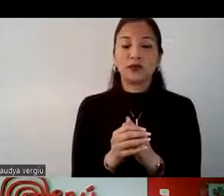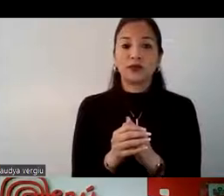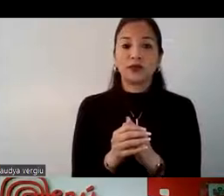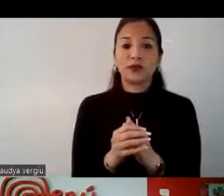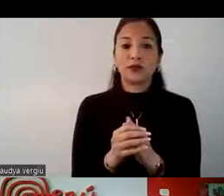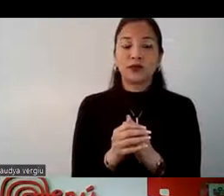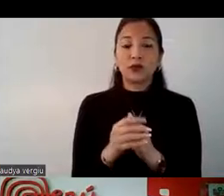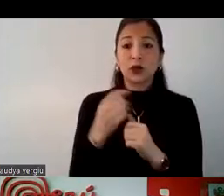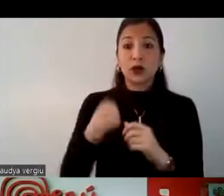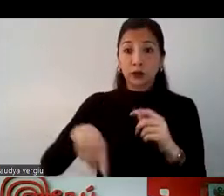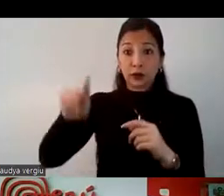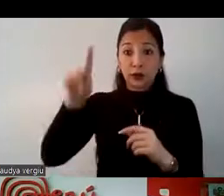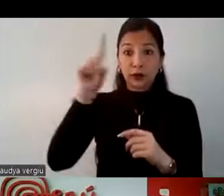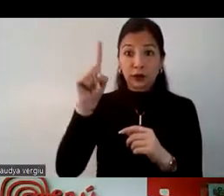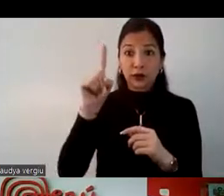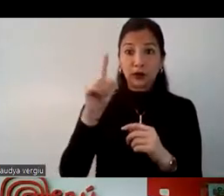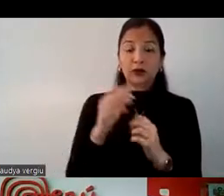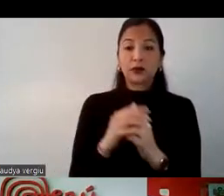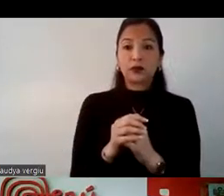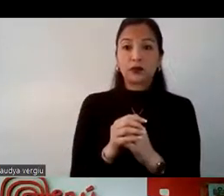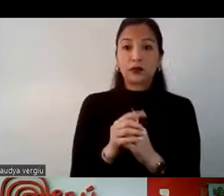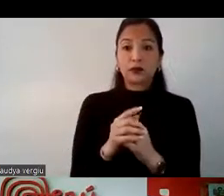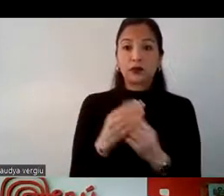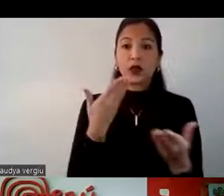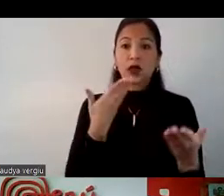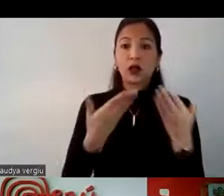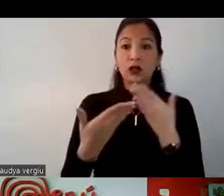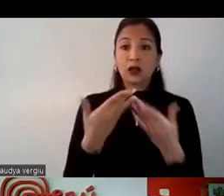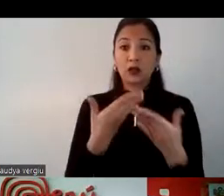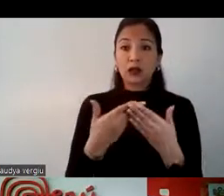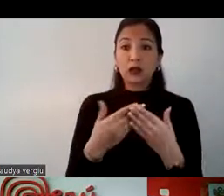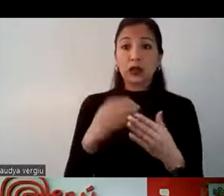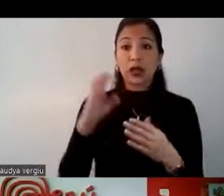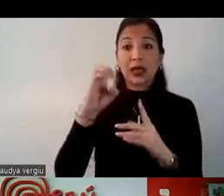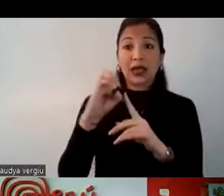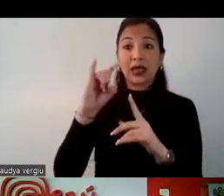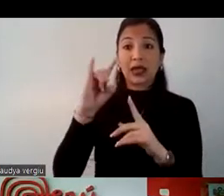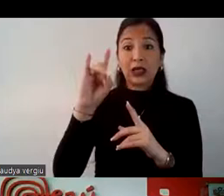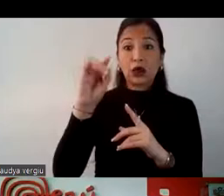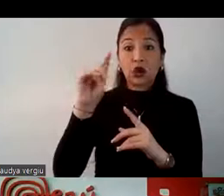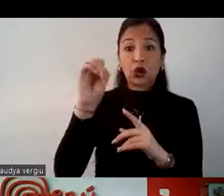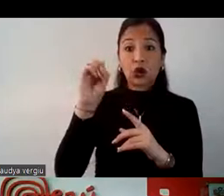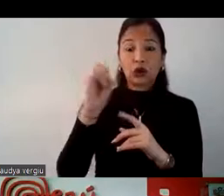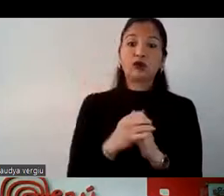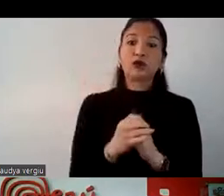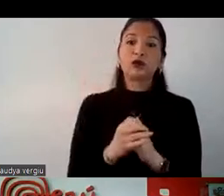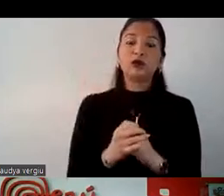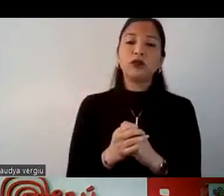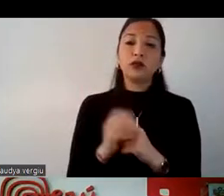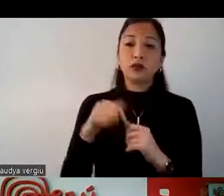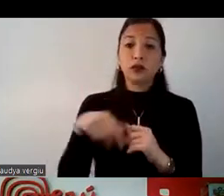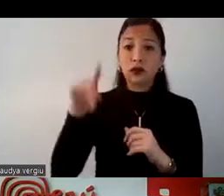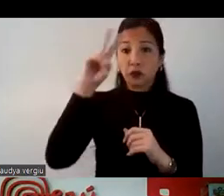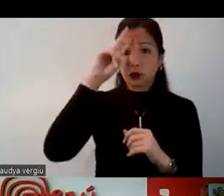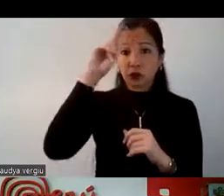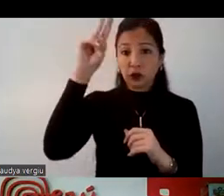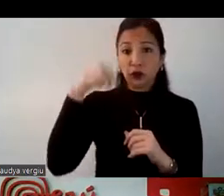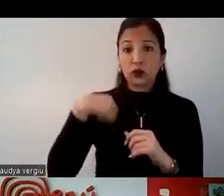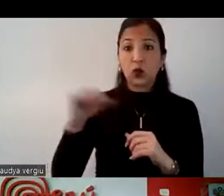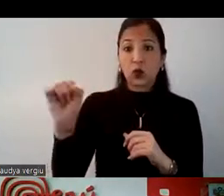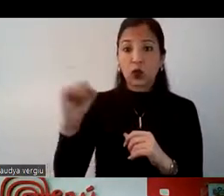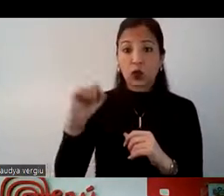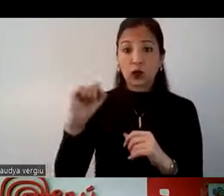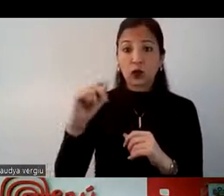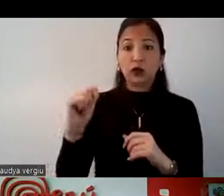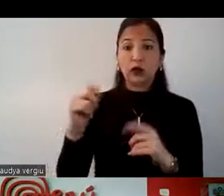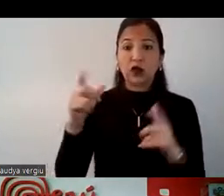Nuestra primera, nuestras primeras entrevistas fueron en Quito, nuestra sede de la oficina comercial del Perú, en Ecuador, se encuentra